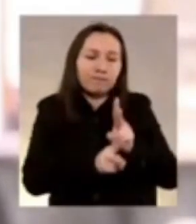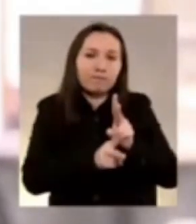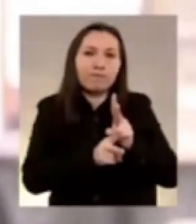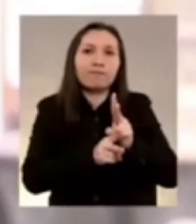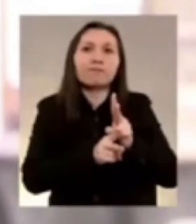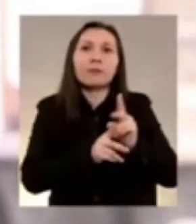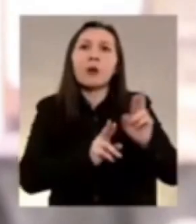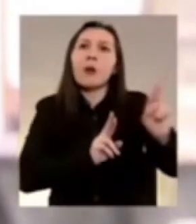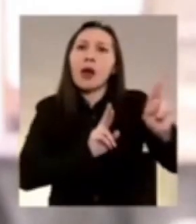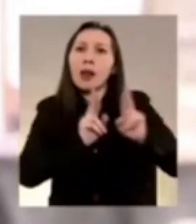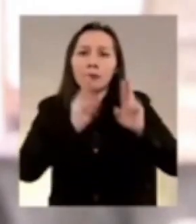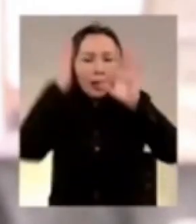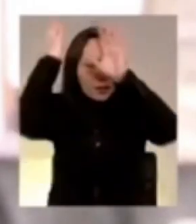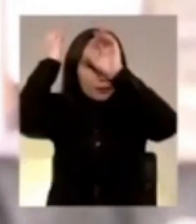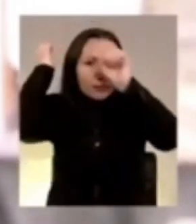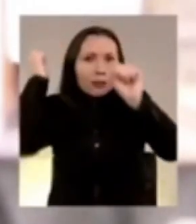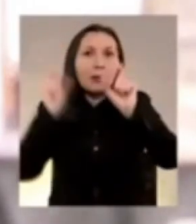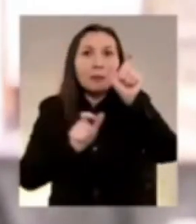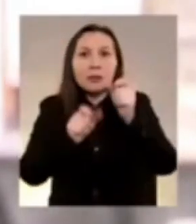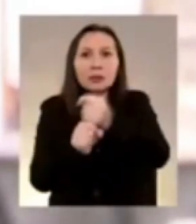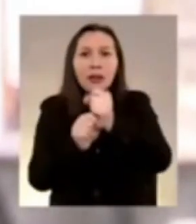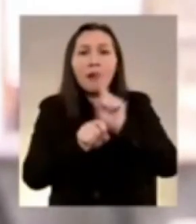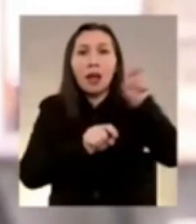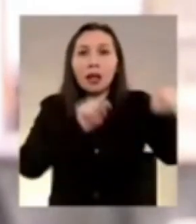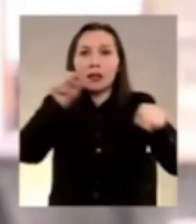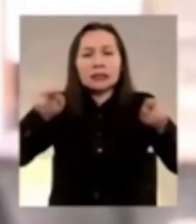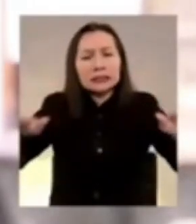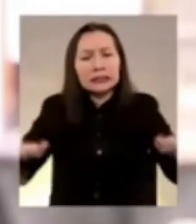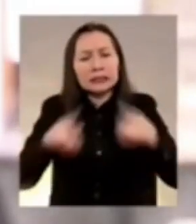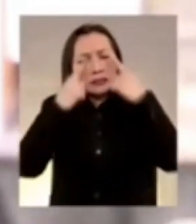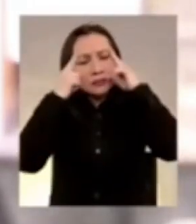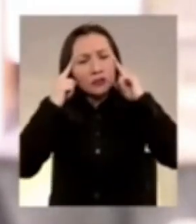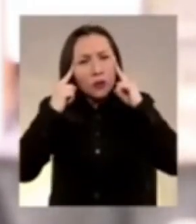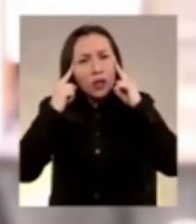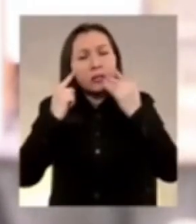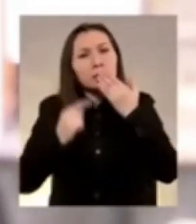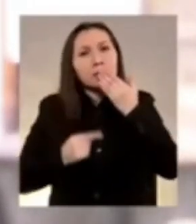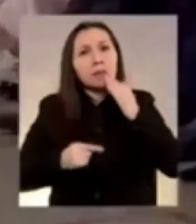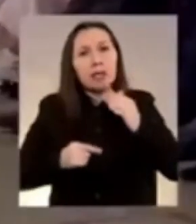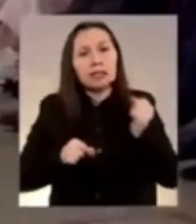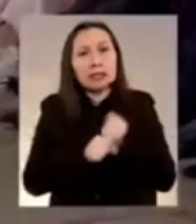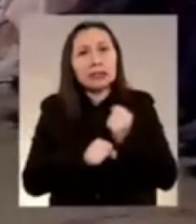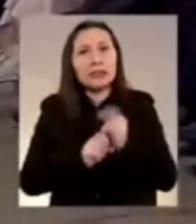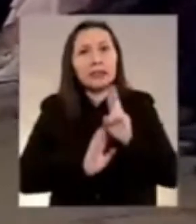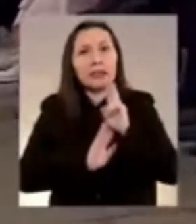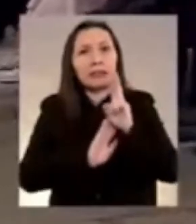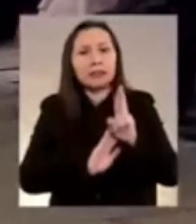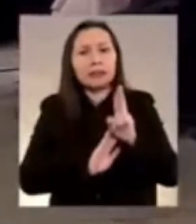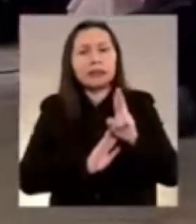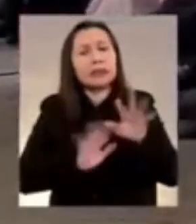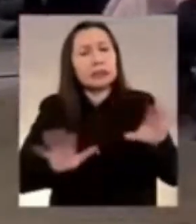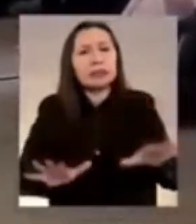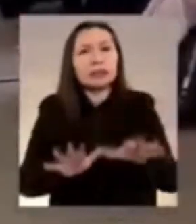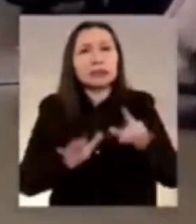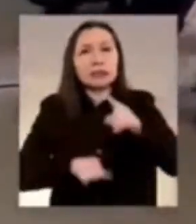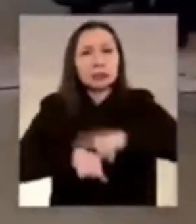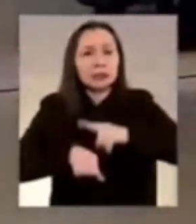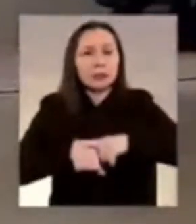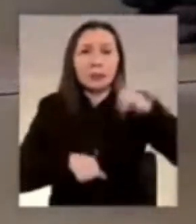diplomáticos extranjeros que hicieron sus mejores esfuerzos en momentos durísimos de nuestra historia